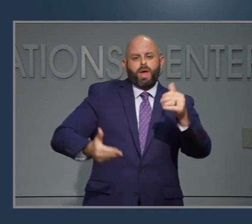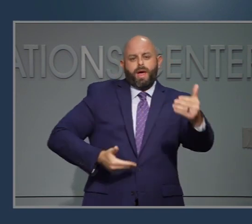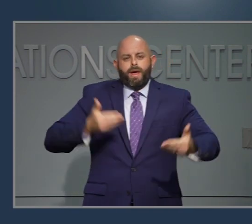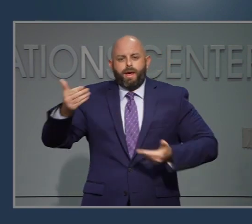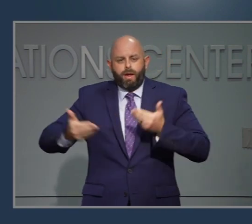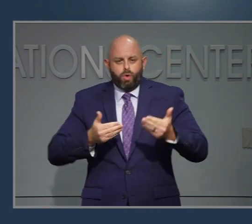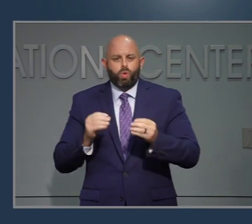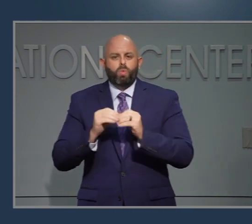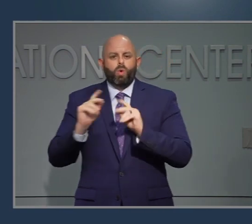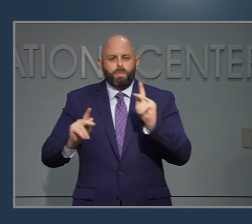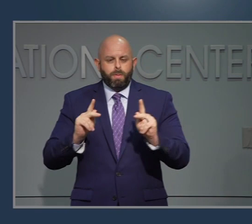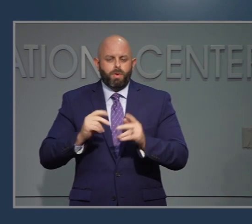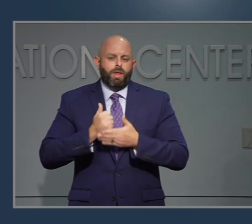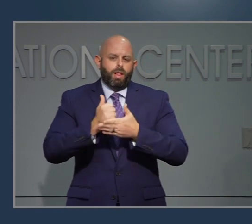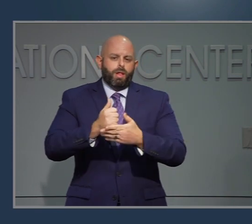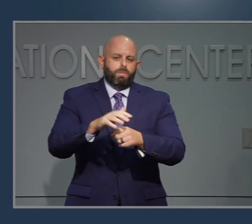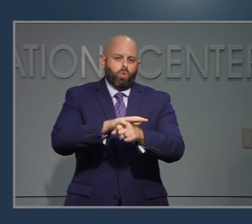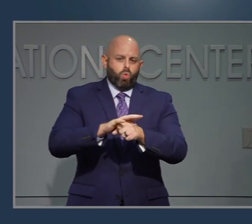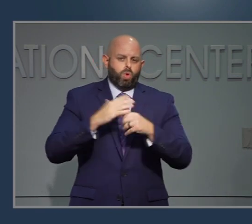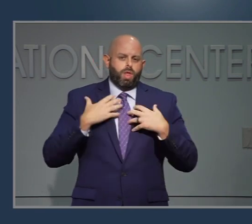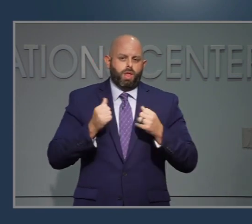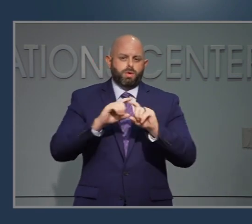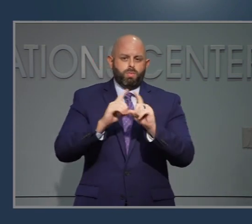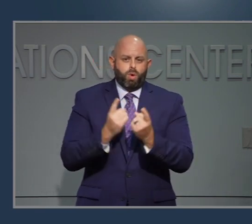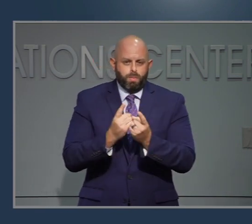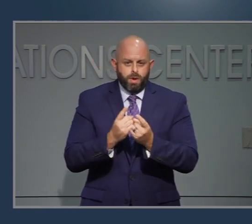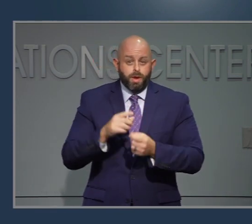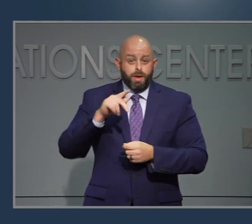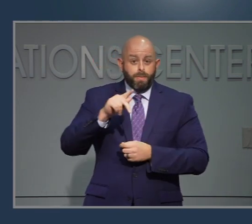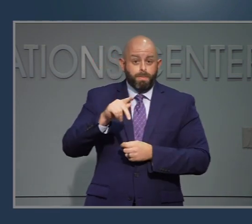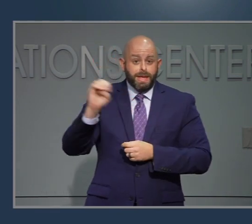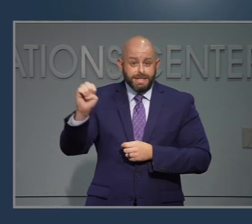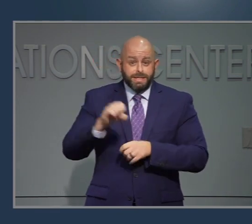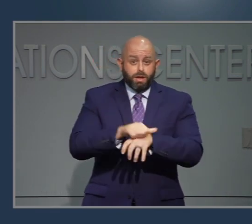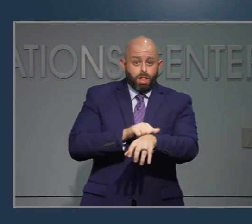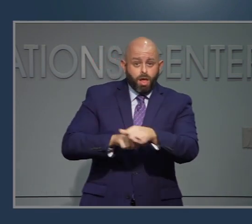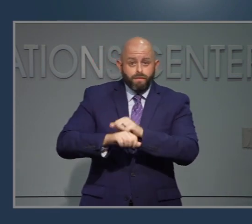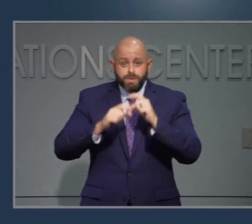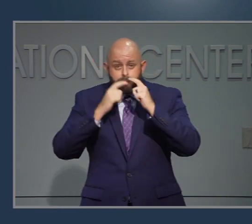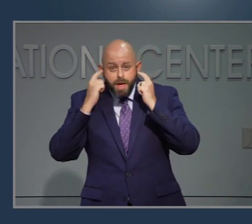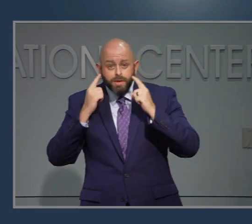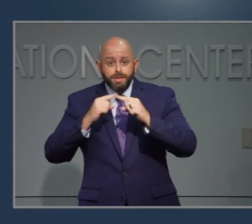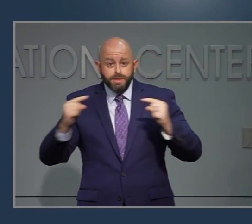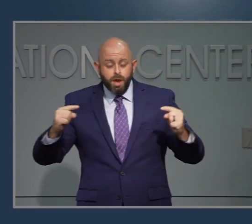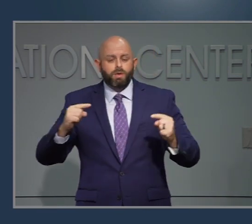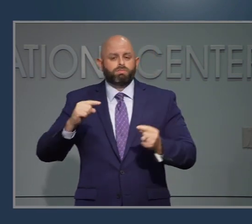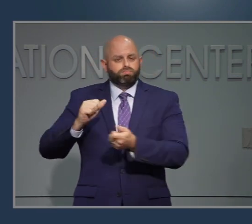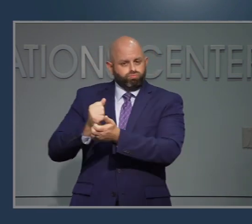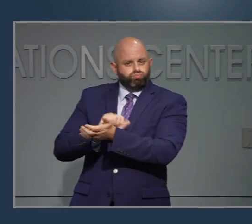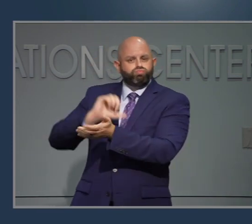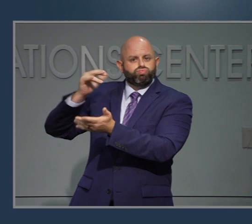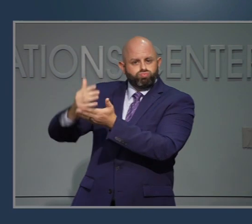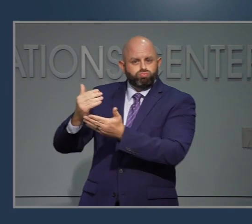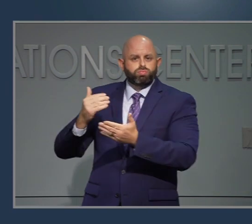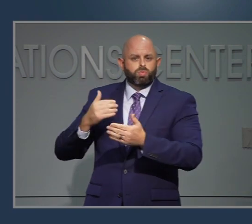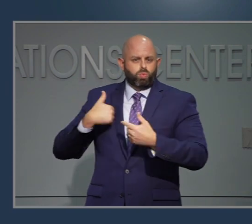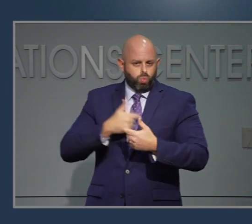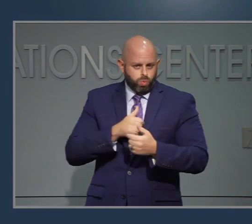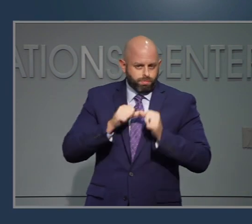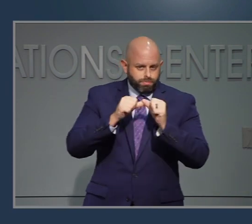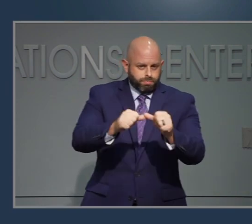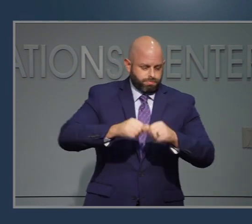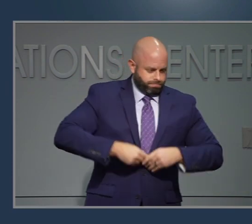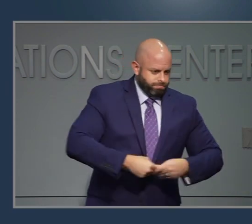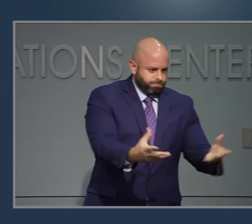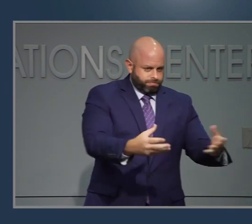continuamos contratando para impulsar los esfuerzos de los departamentos locales de salud y para satisfacer las necesidades en